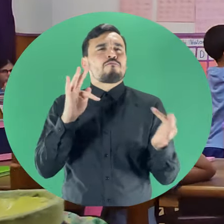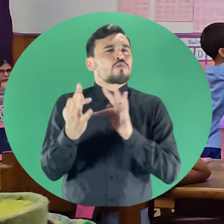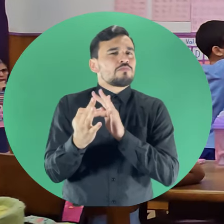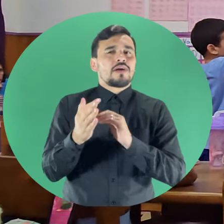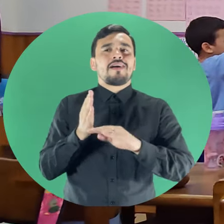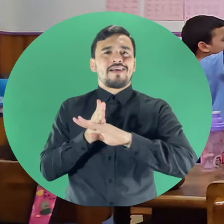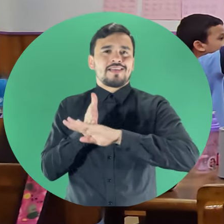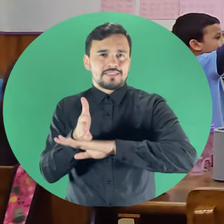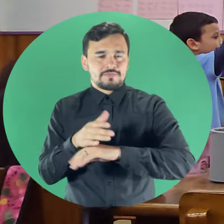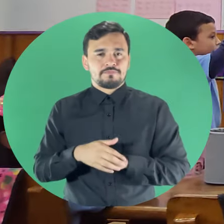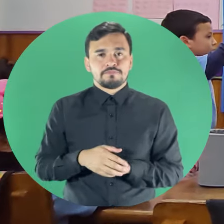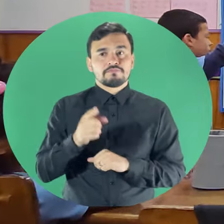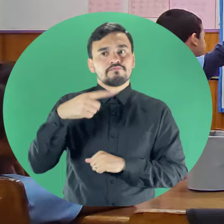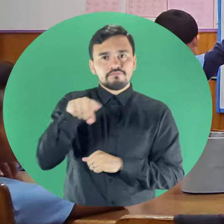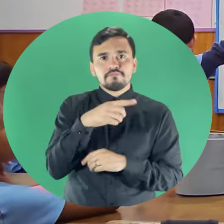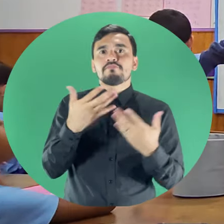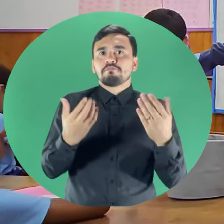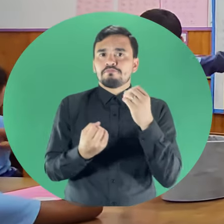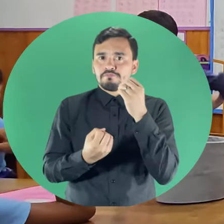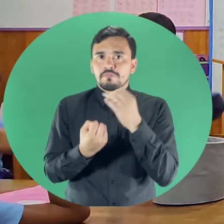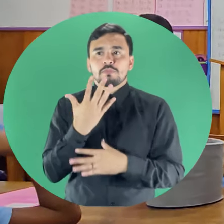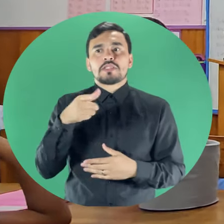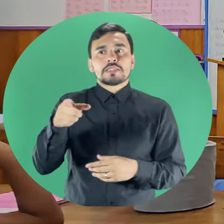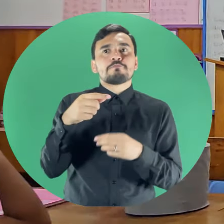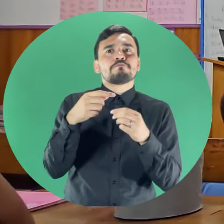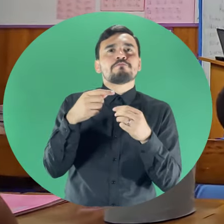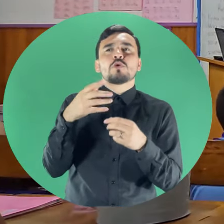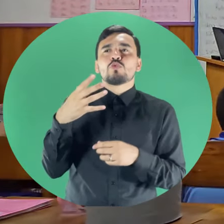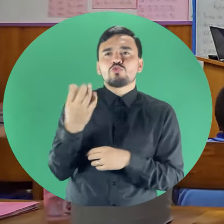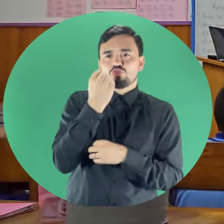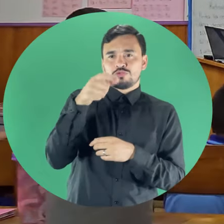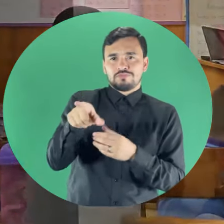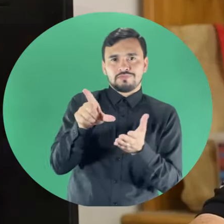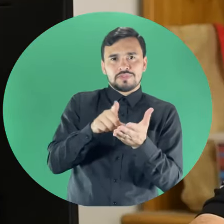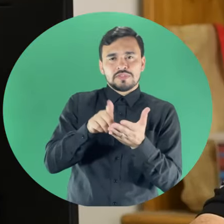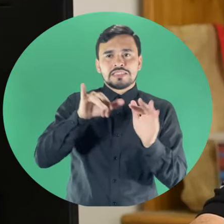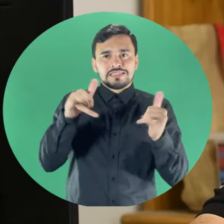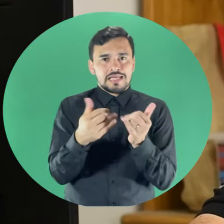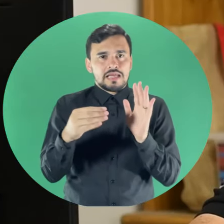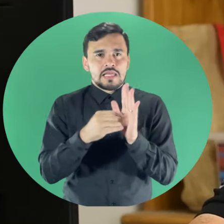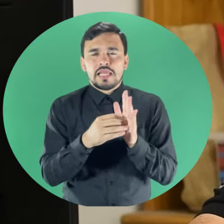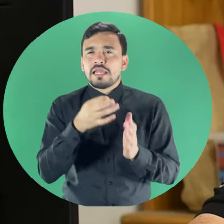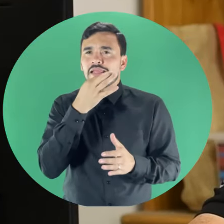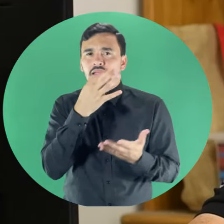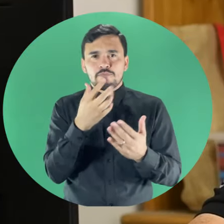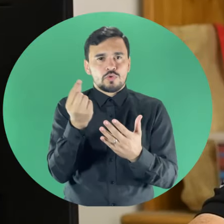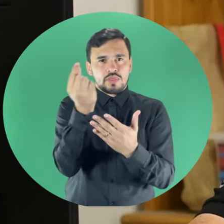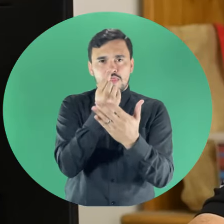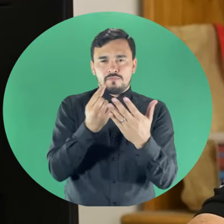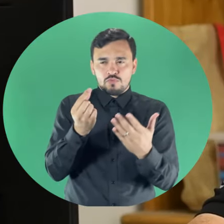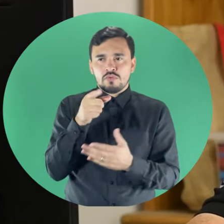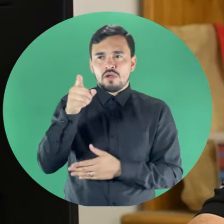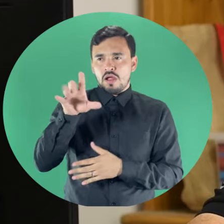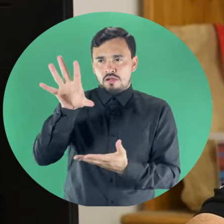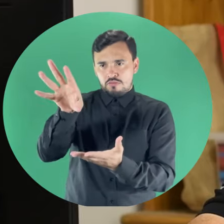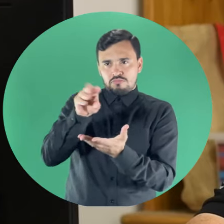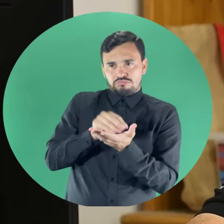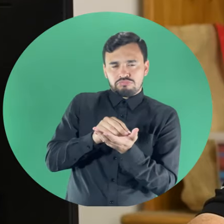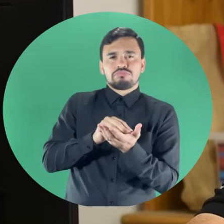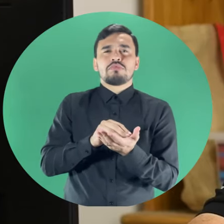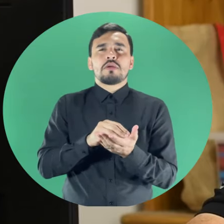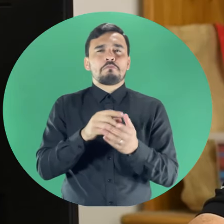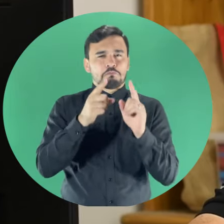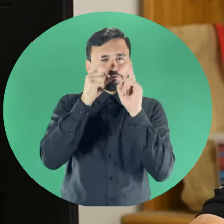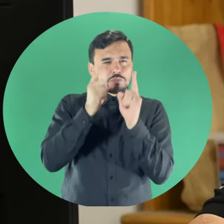accesibilidad. Tomamos entonces materiales ya hechos con el tema de las ilustraciones con un sentido común siempre